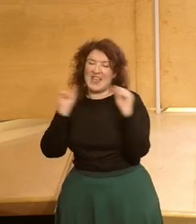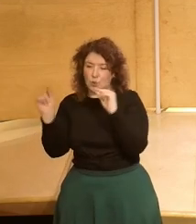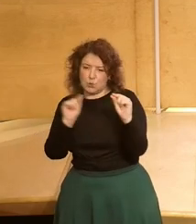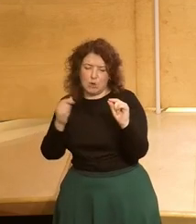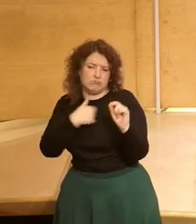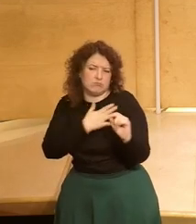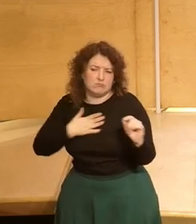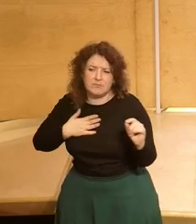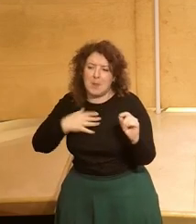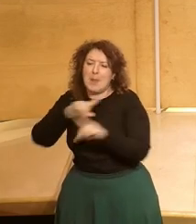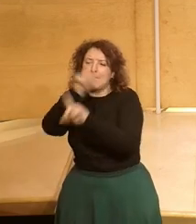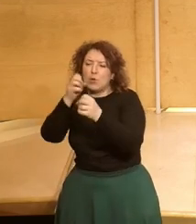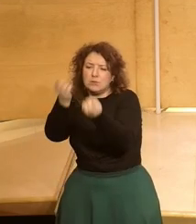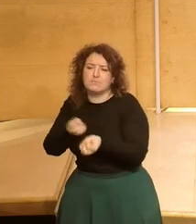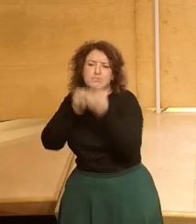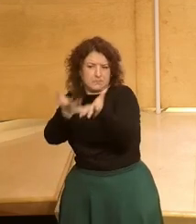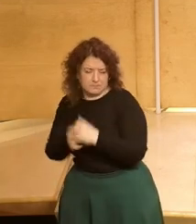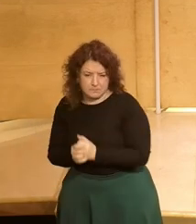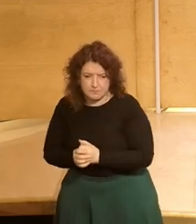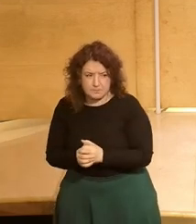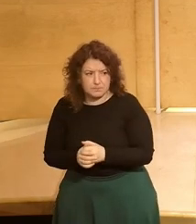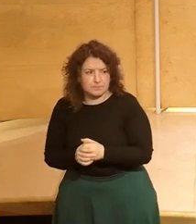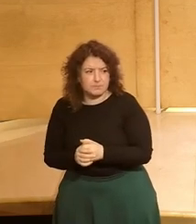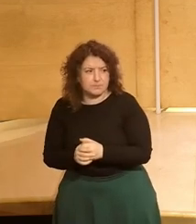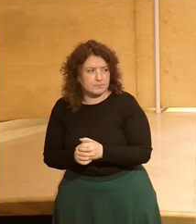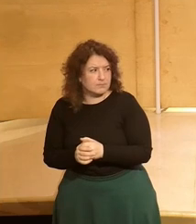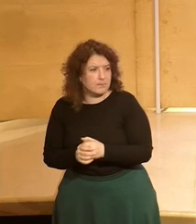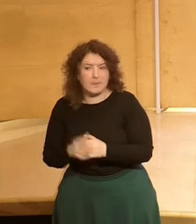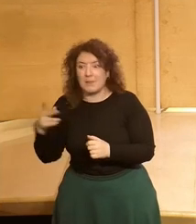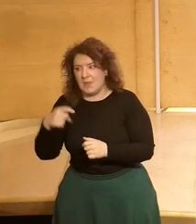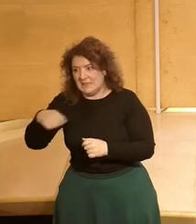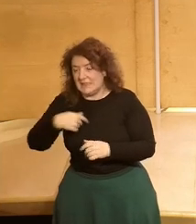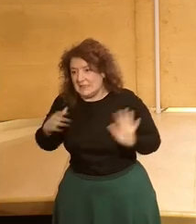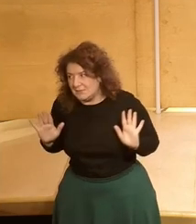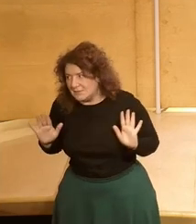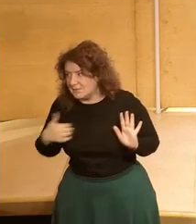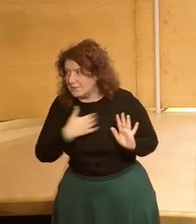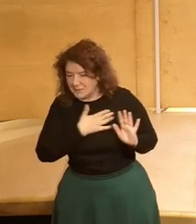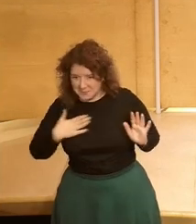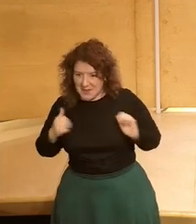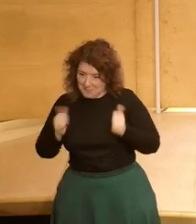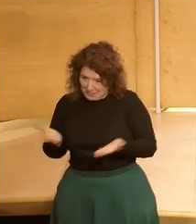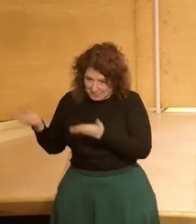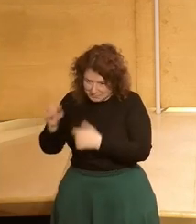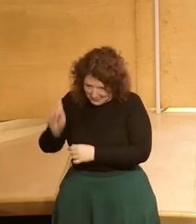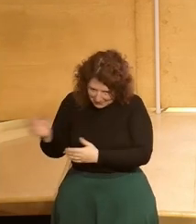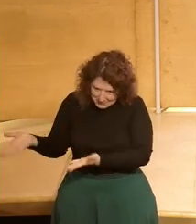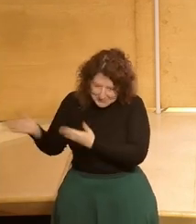lanzando la siguiente pregunta. Y, por favor, vicepresidenta, si le gustaría empezar la primera.